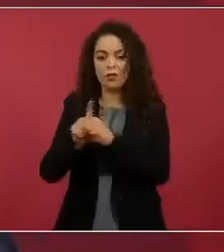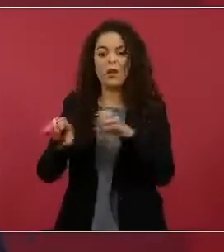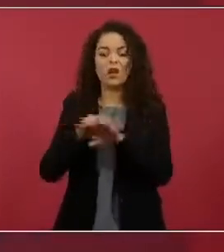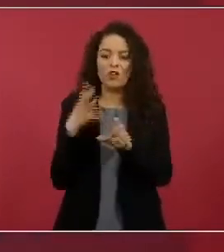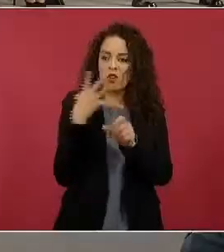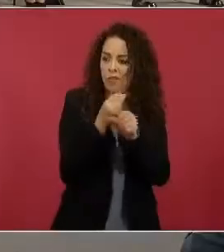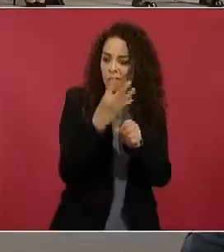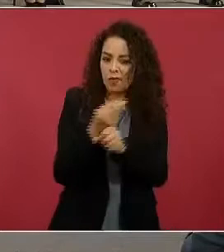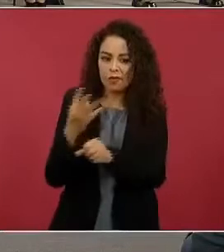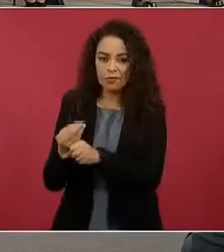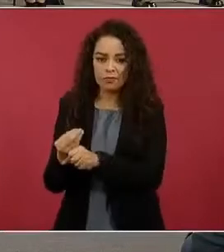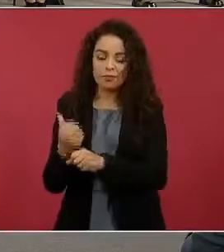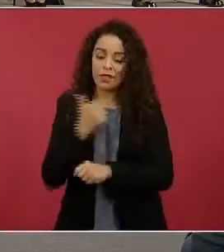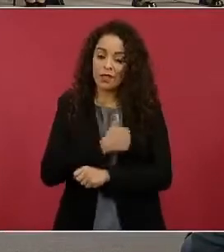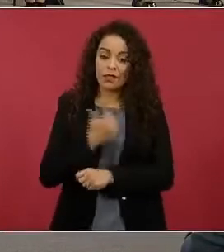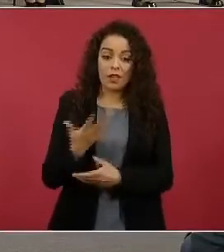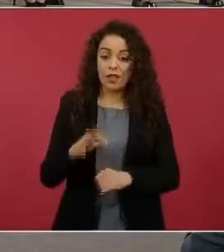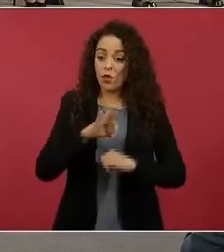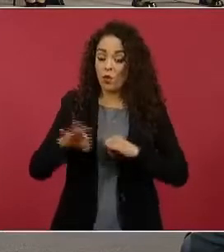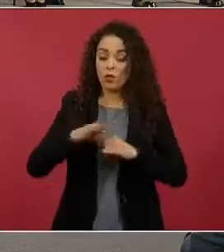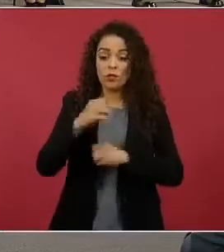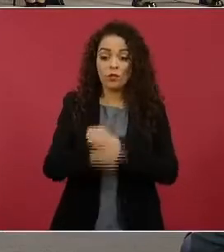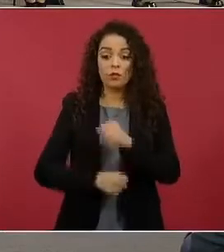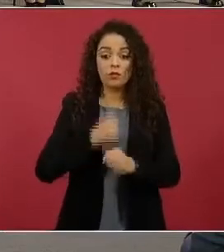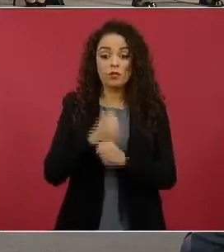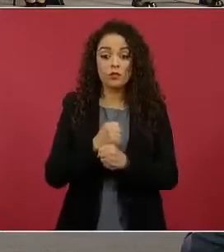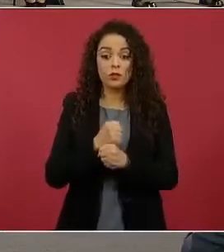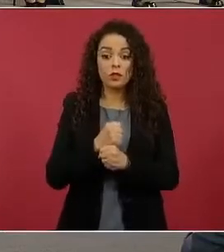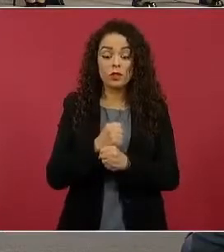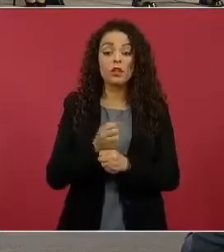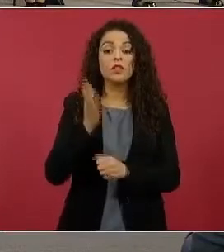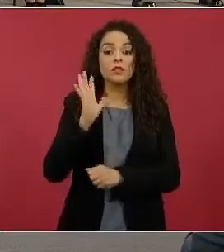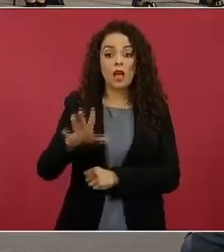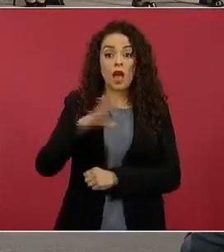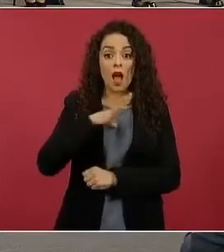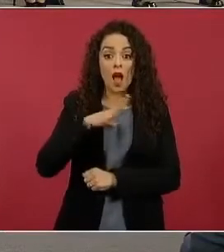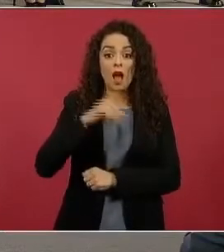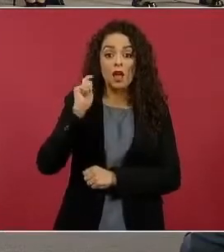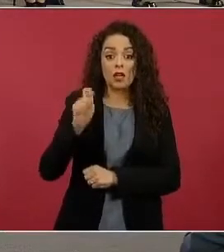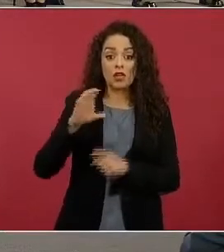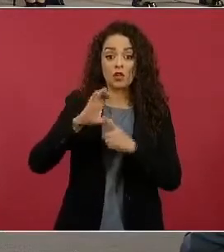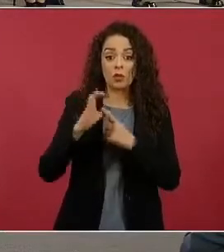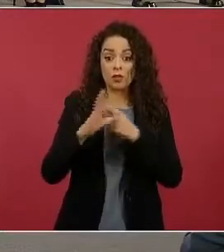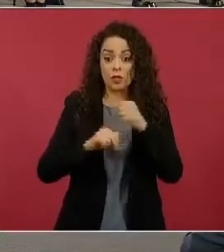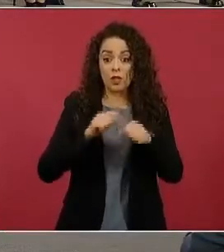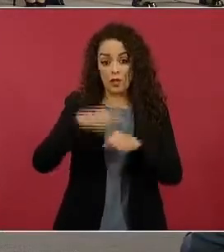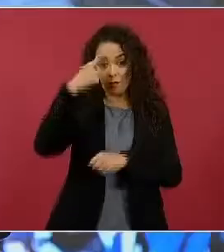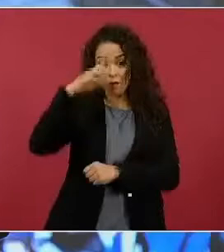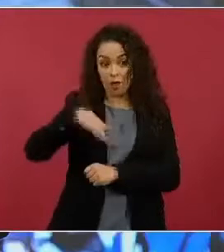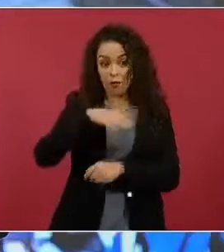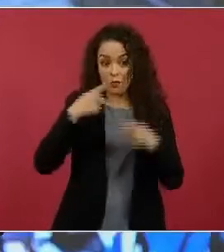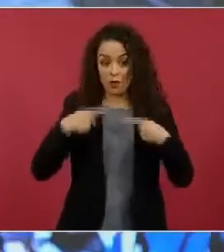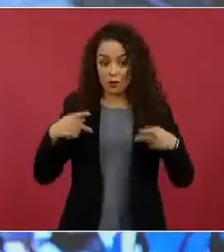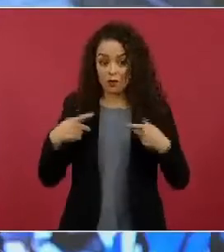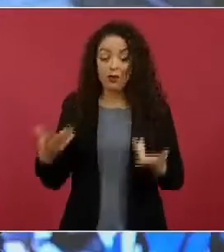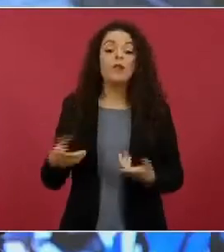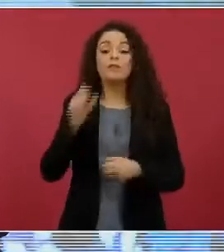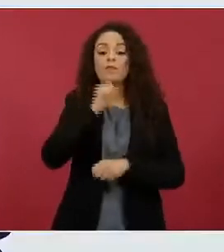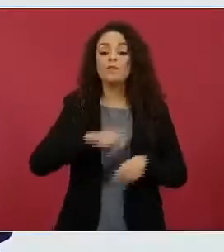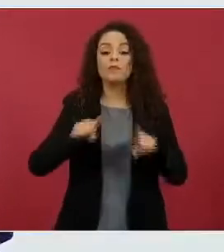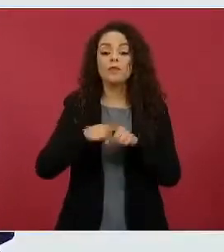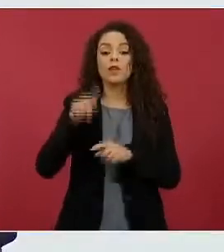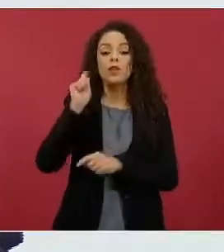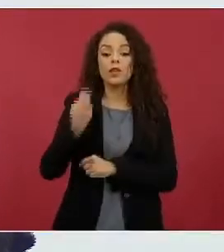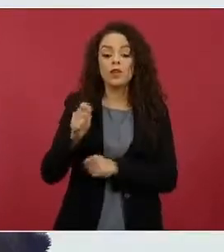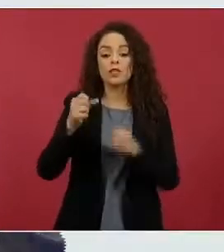en los últimos años se han canalizado no solamente los recursos de la Comisión Nacional de Búsqueda, sino también del Fondo de Apoyo a la